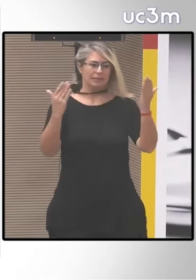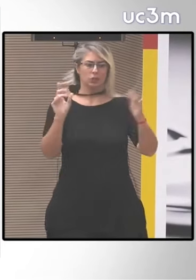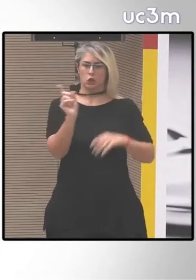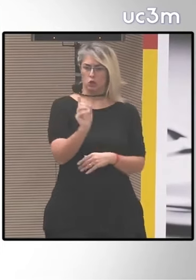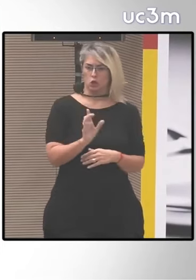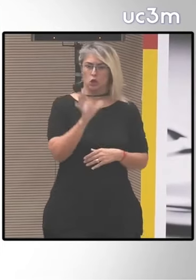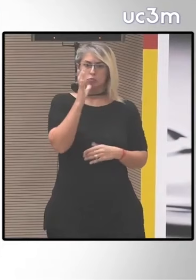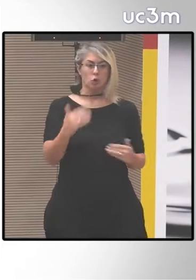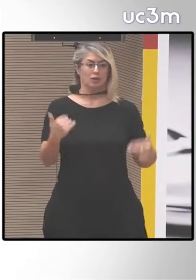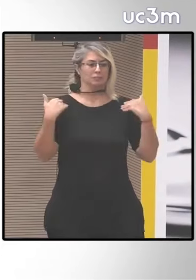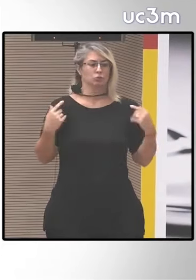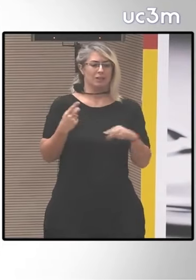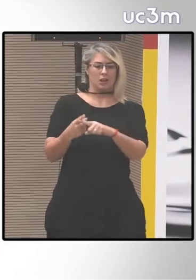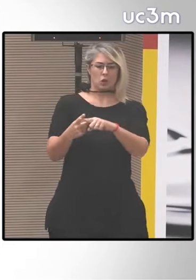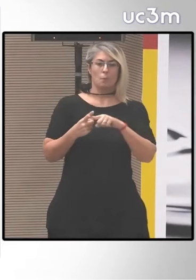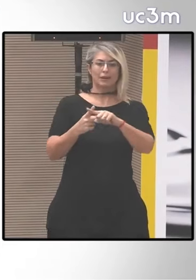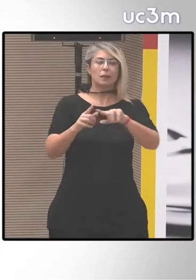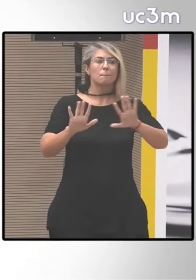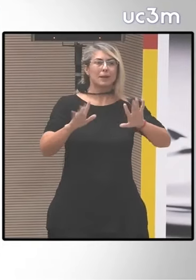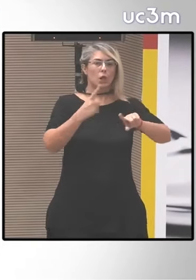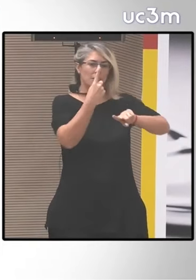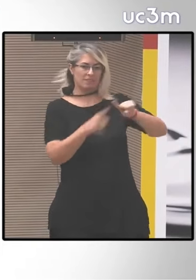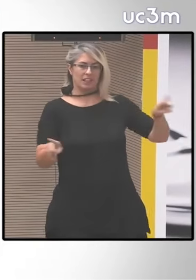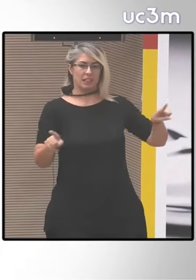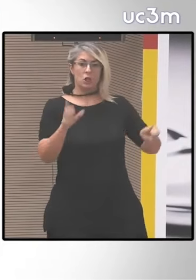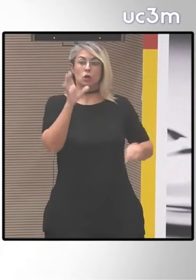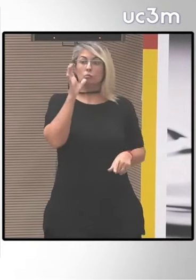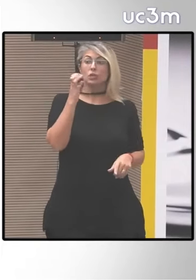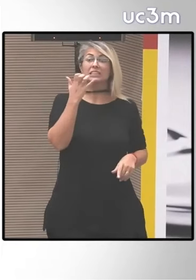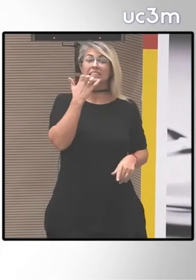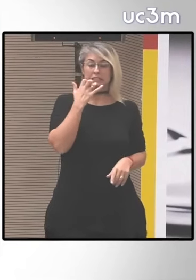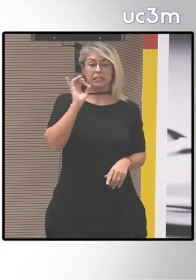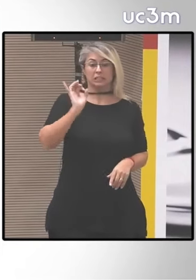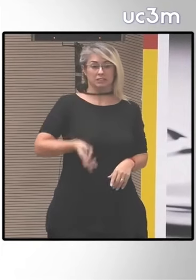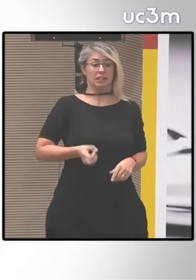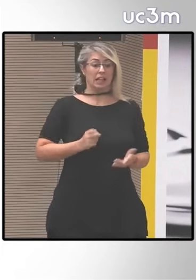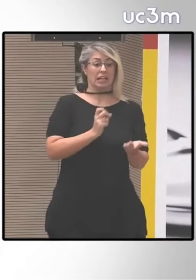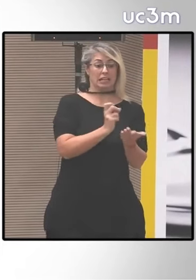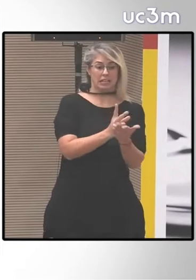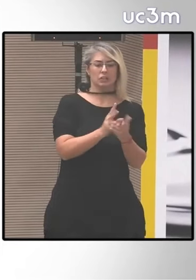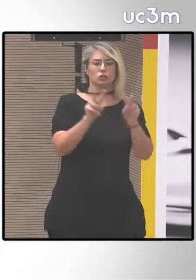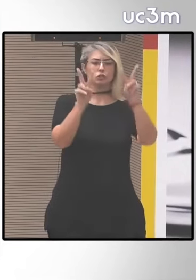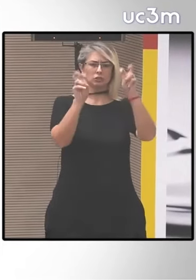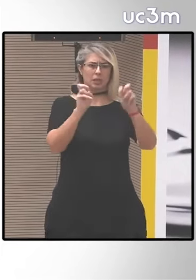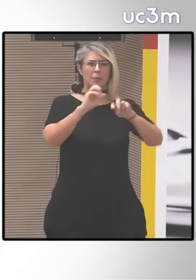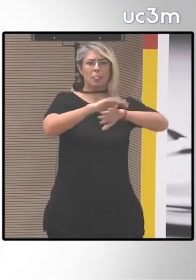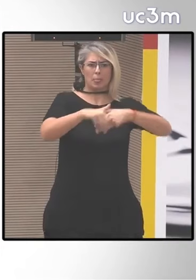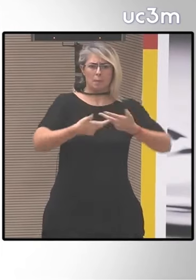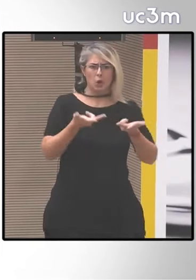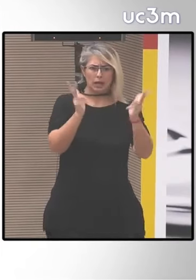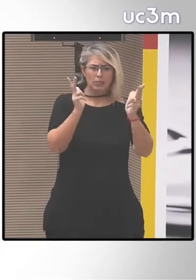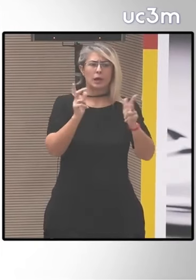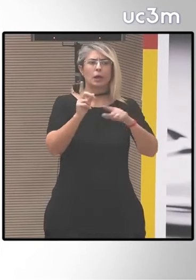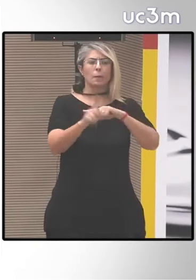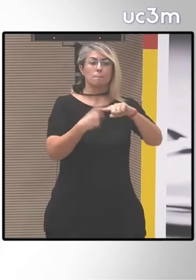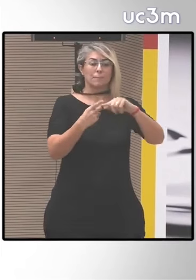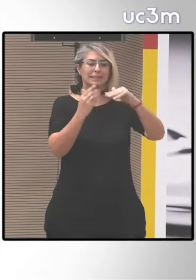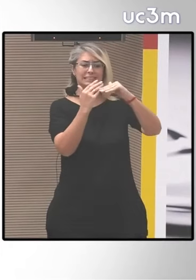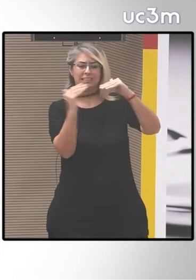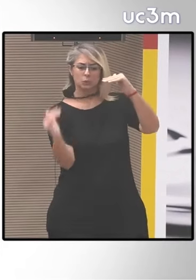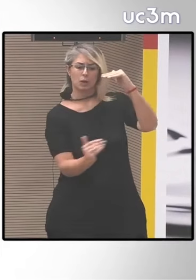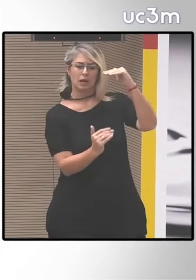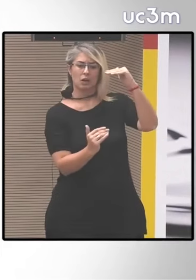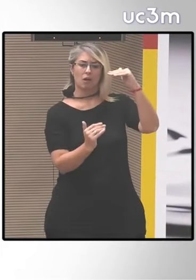responsabilidad compartida pero diferenciada porque si bien los retos en materia democrática y las desigualdades nos